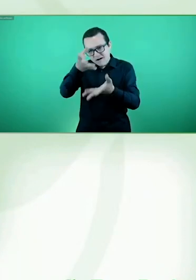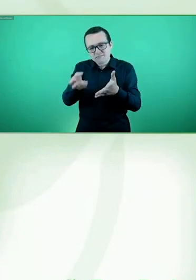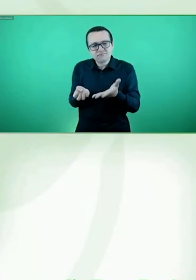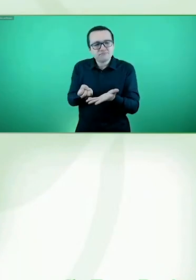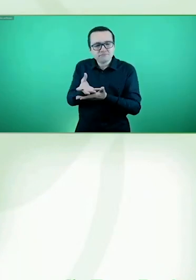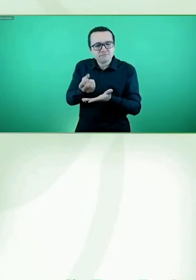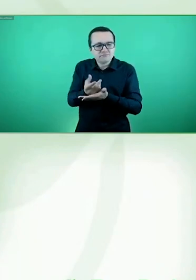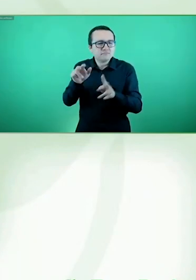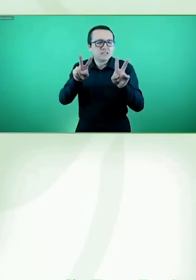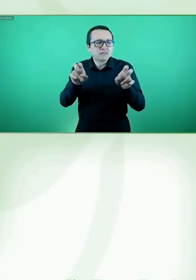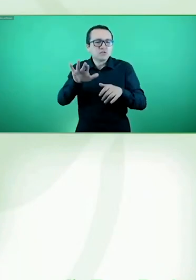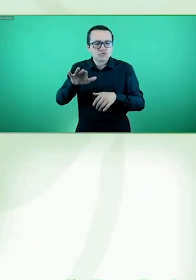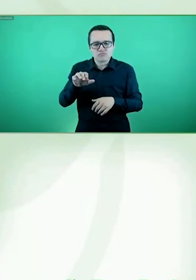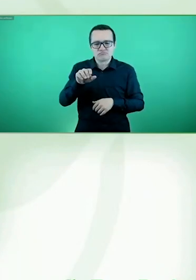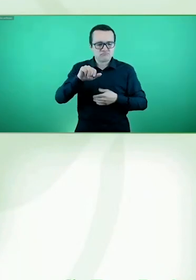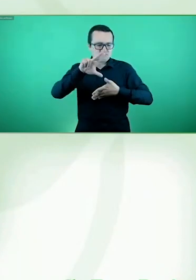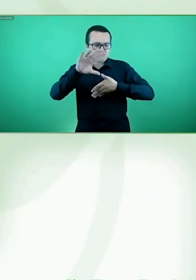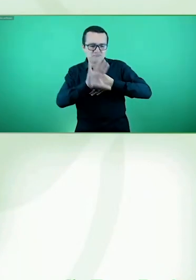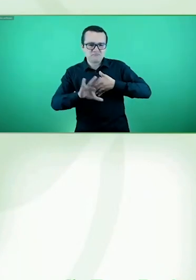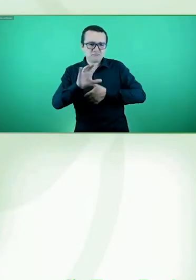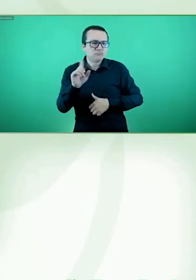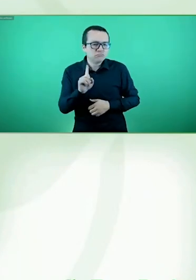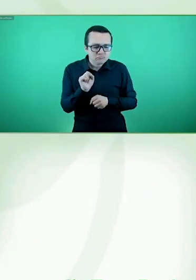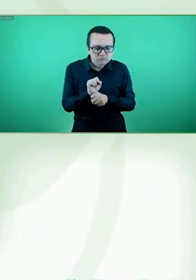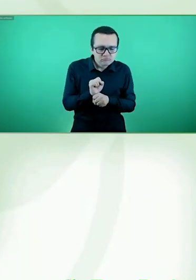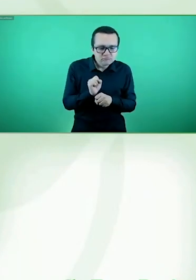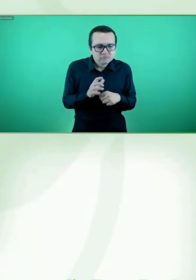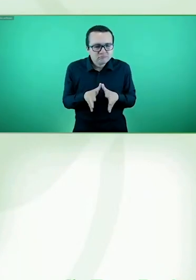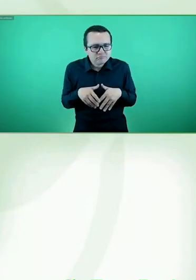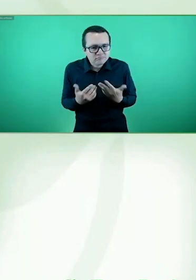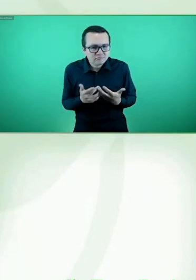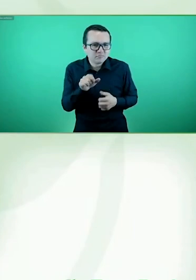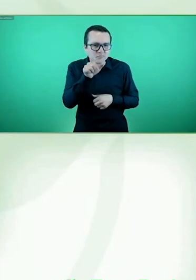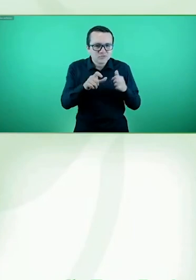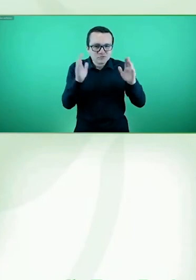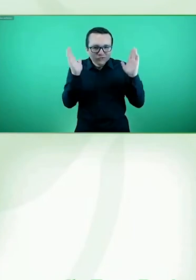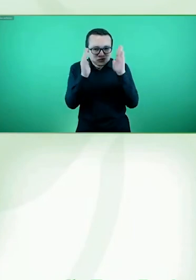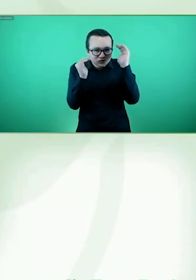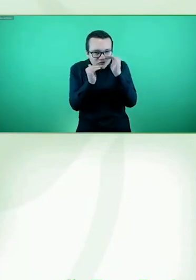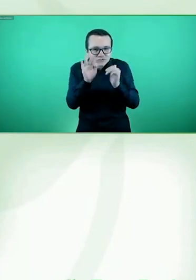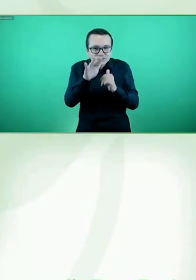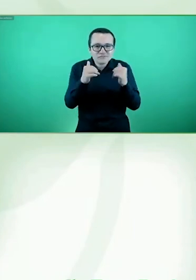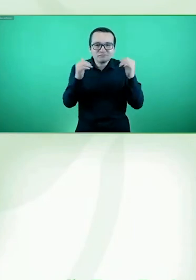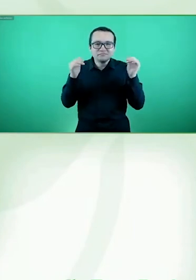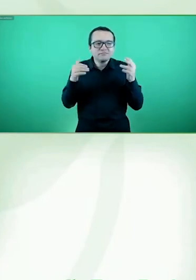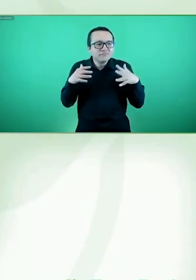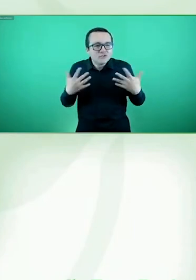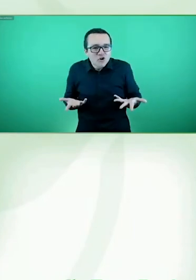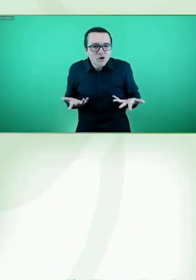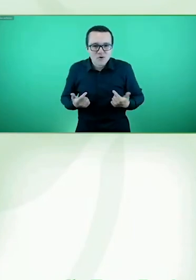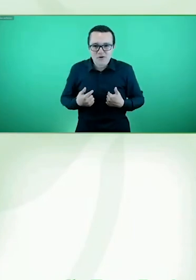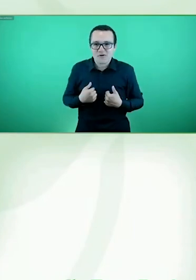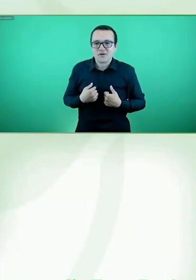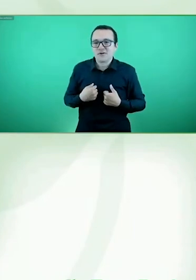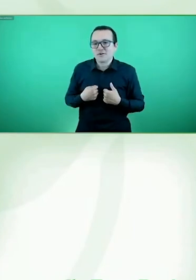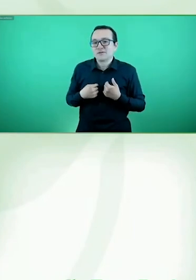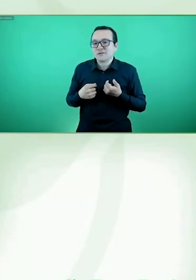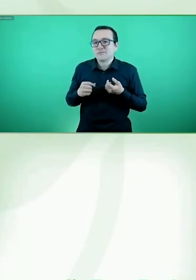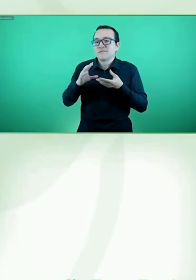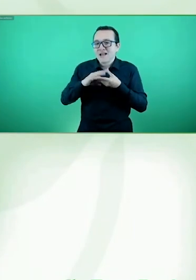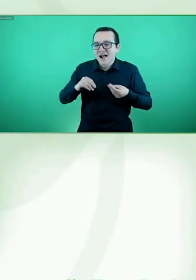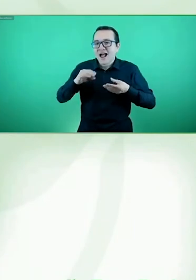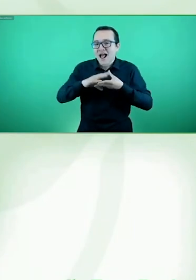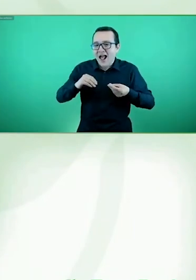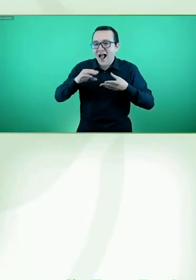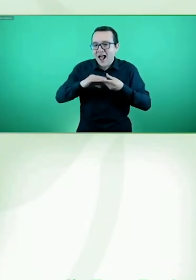ciegas y con baja visión. Bueno, yo voy a seguir hablando hasta que cambiemos las sillas, no hay